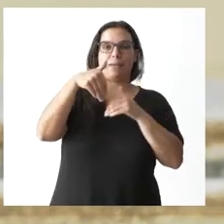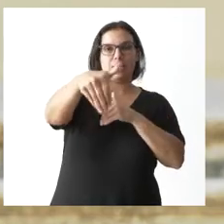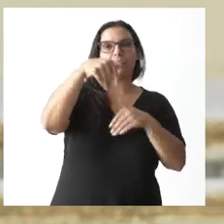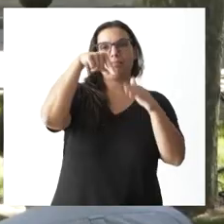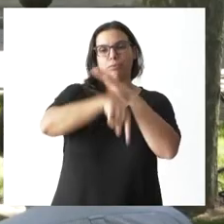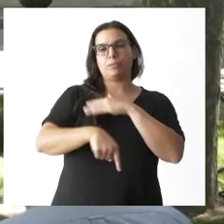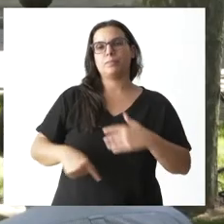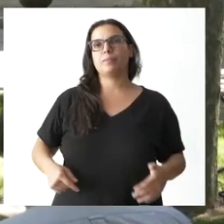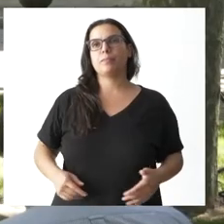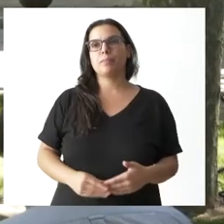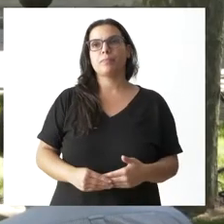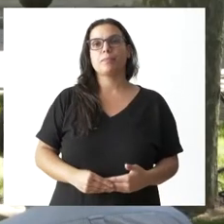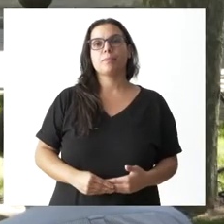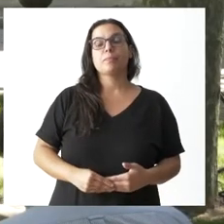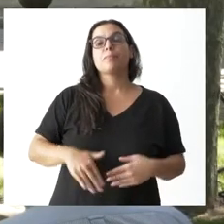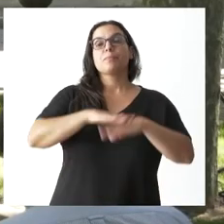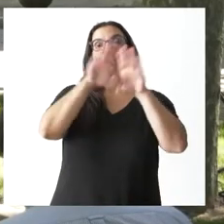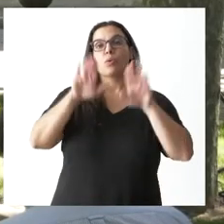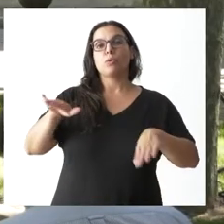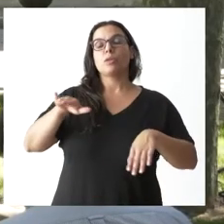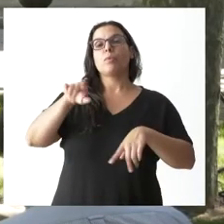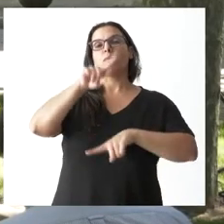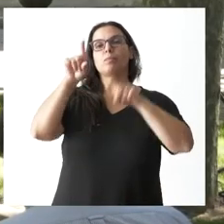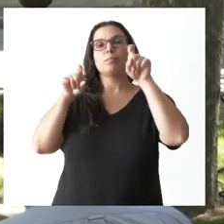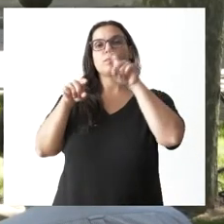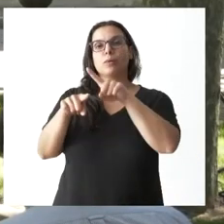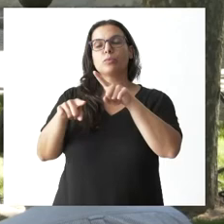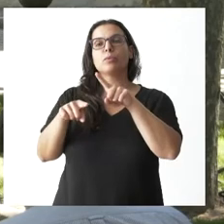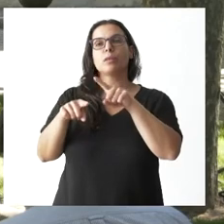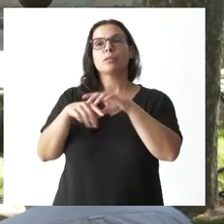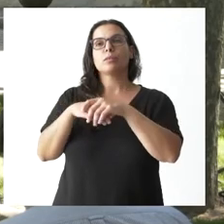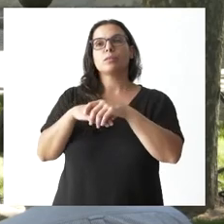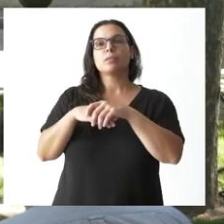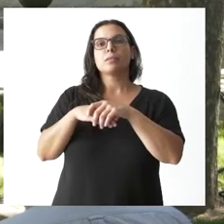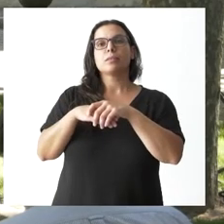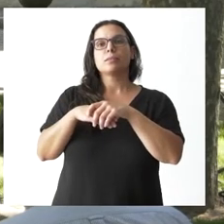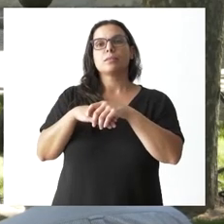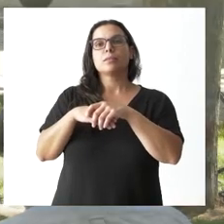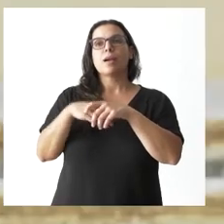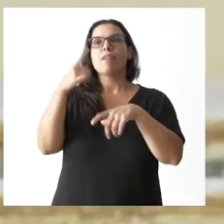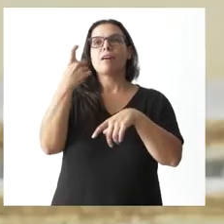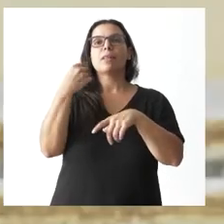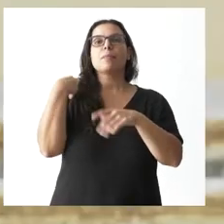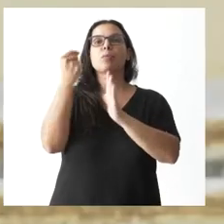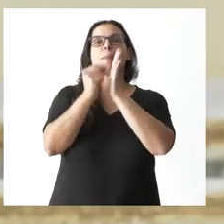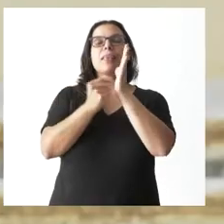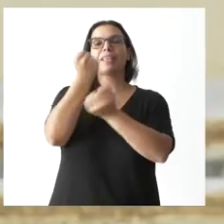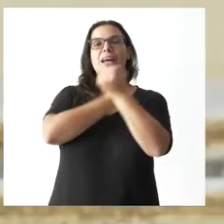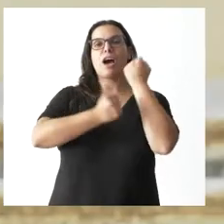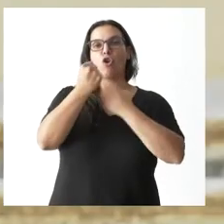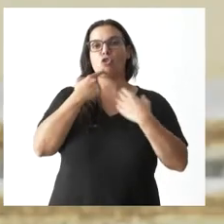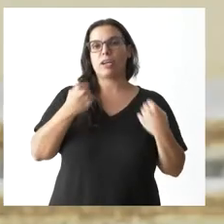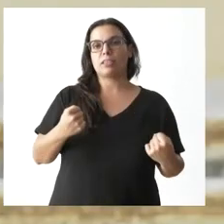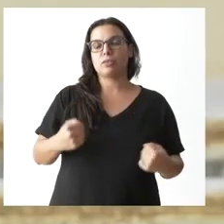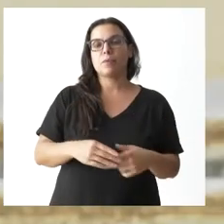y para completar había preguntado en primer lugar por las medidas de ahorro energético sí respecto de las medidas